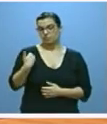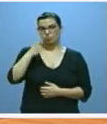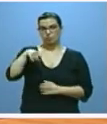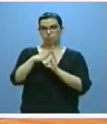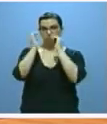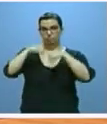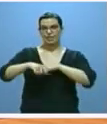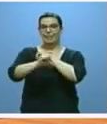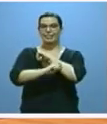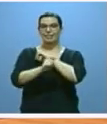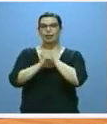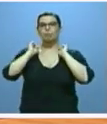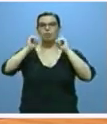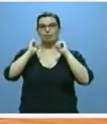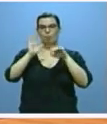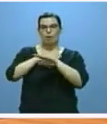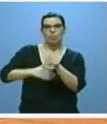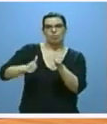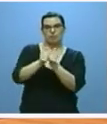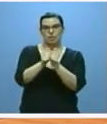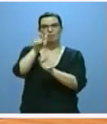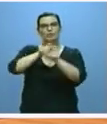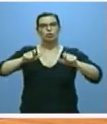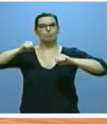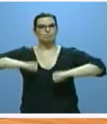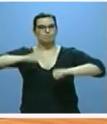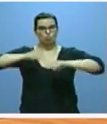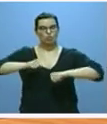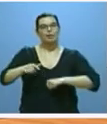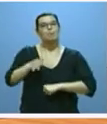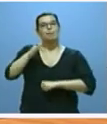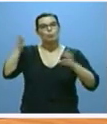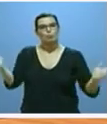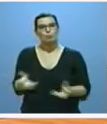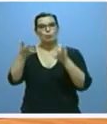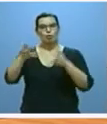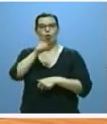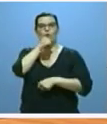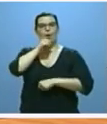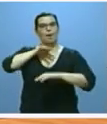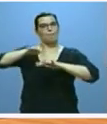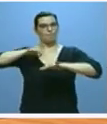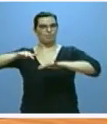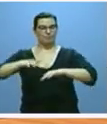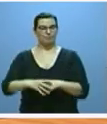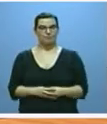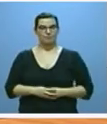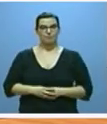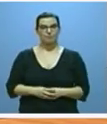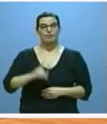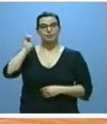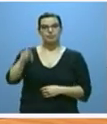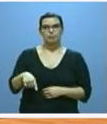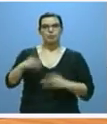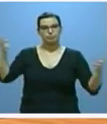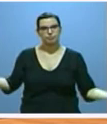aprobado también la estrategia de prevención de la dependencia para personas mayores y de promoción del envejecimiento activo y vamos a dar un renovado